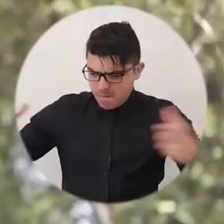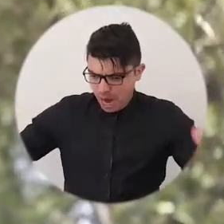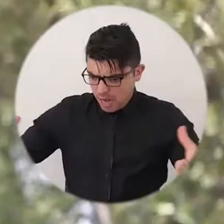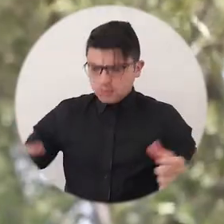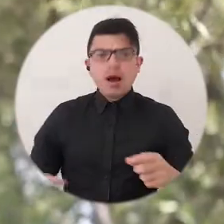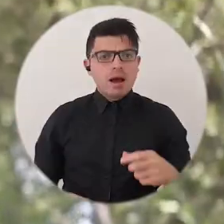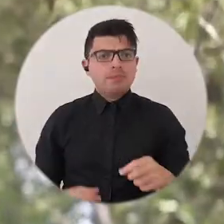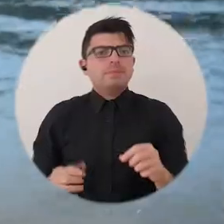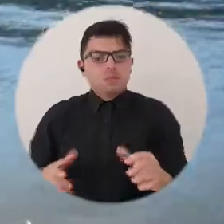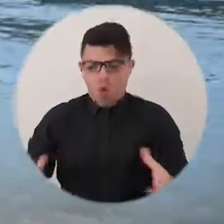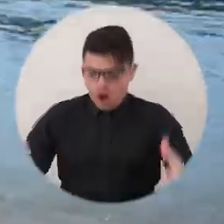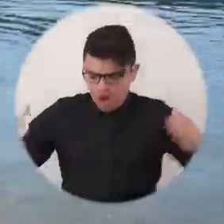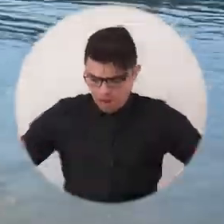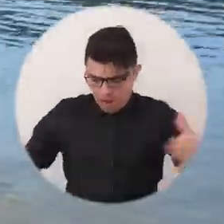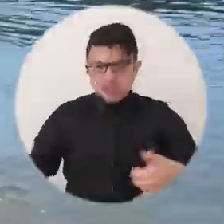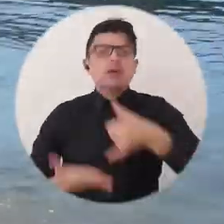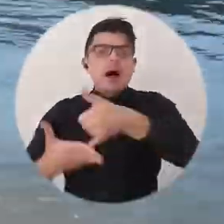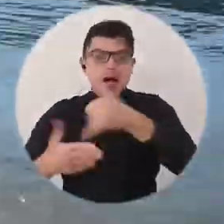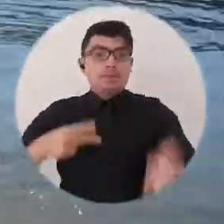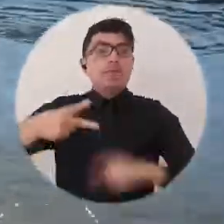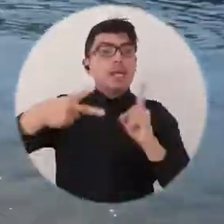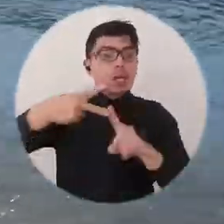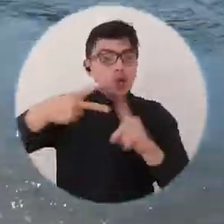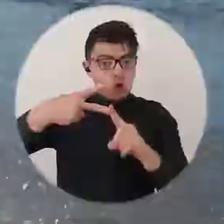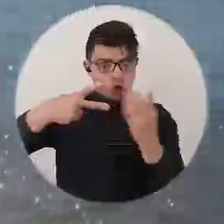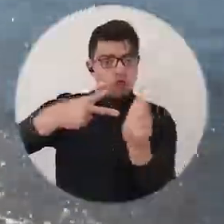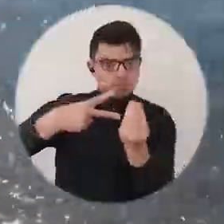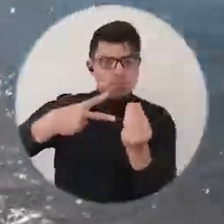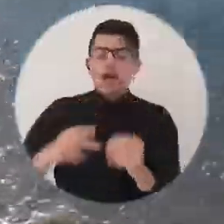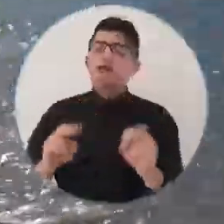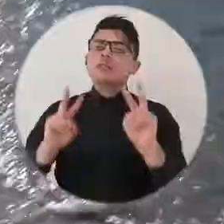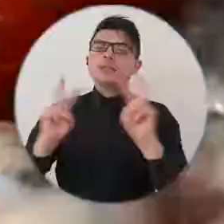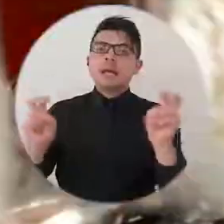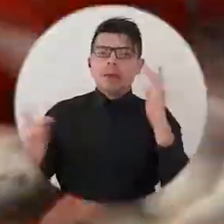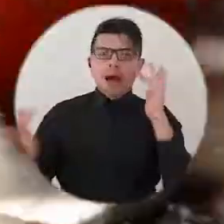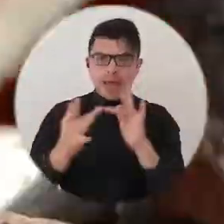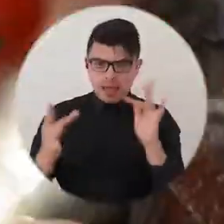otra categoría que estaba relacionada con el volumen de la pesca.